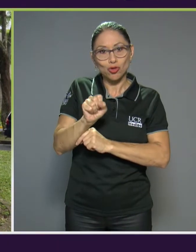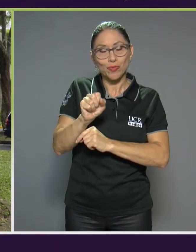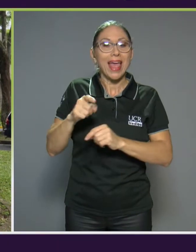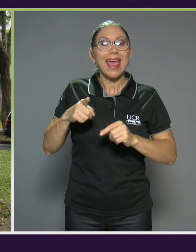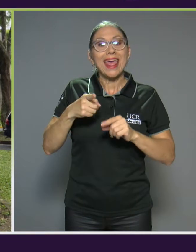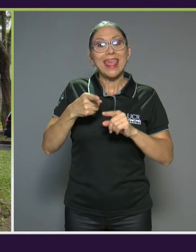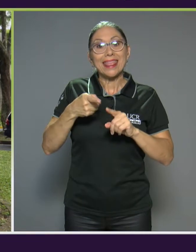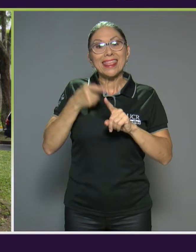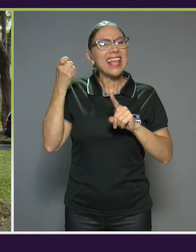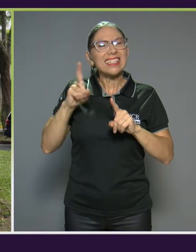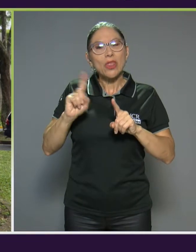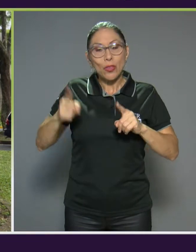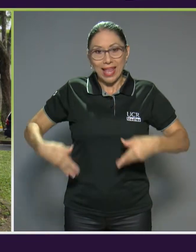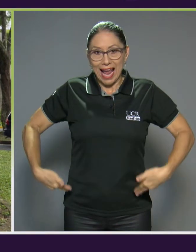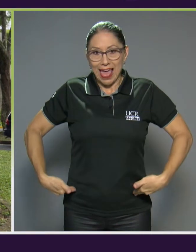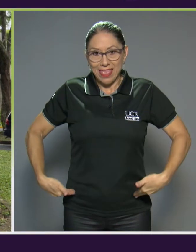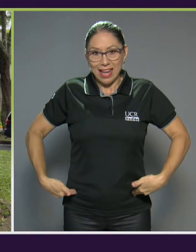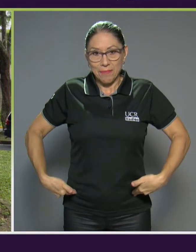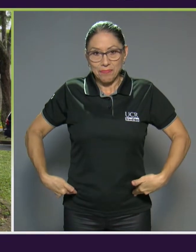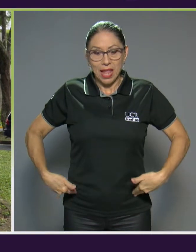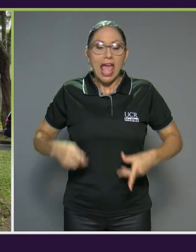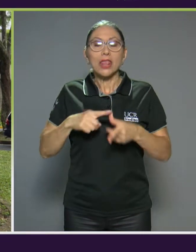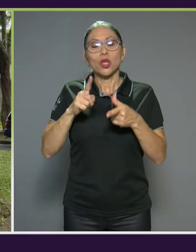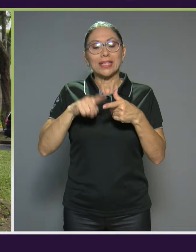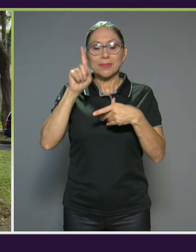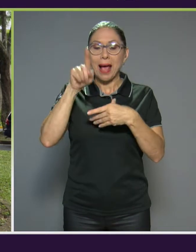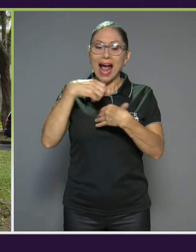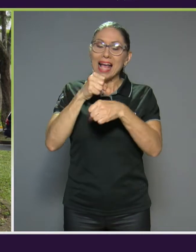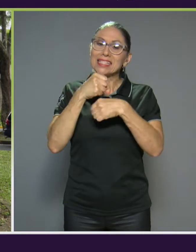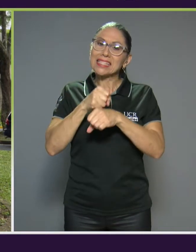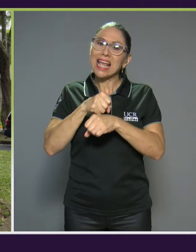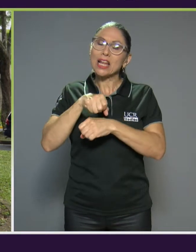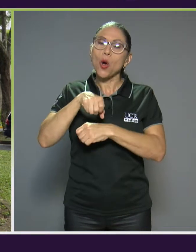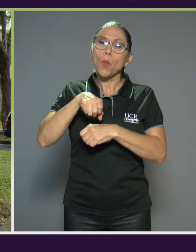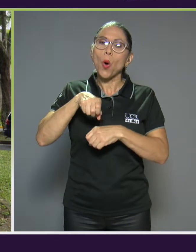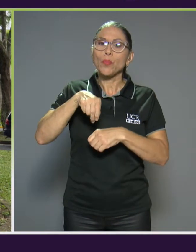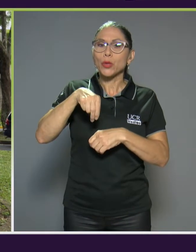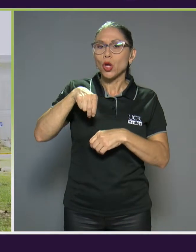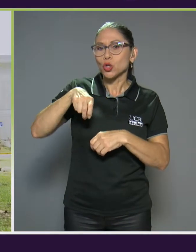Van a subir y bajar, pueden hacer unas 5 a 10 repeticiones, unas 3 series.